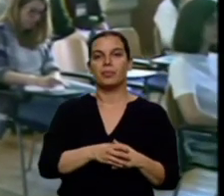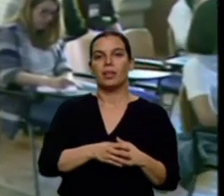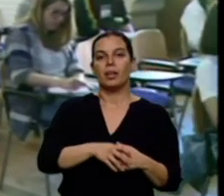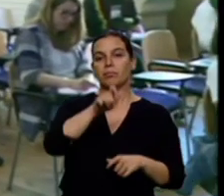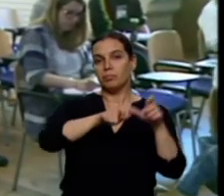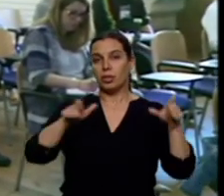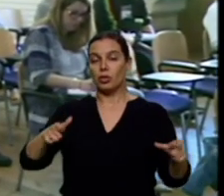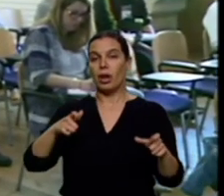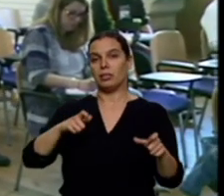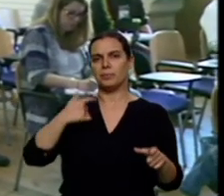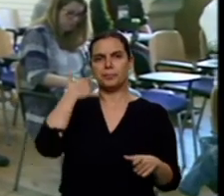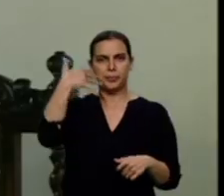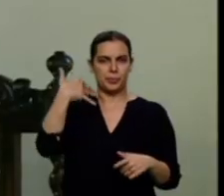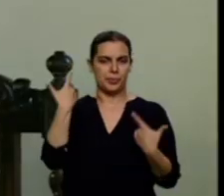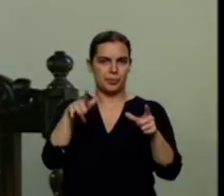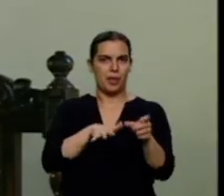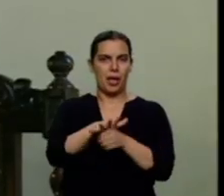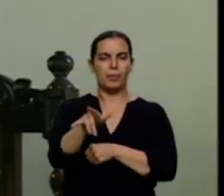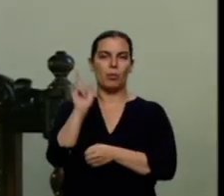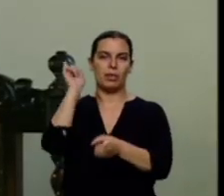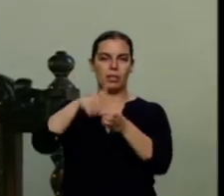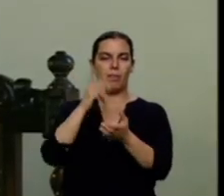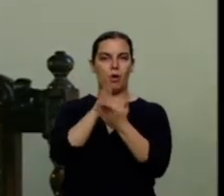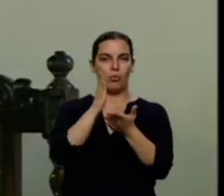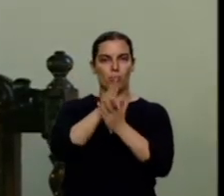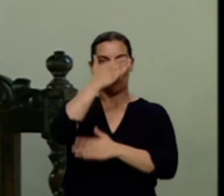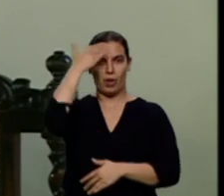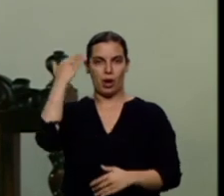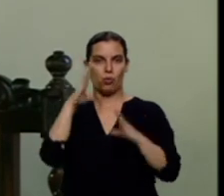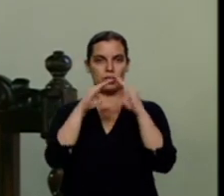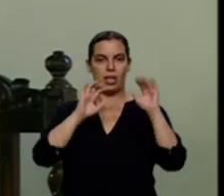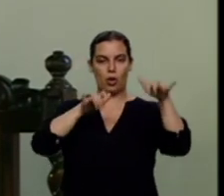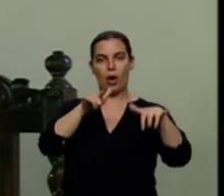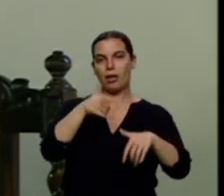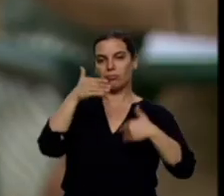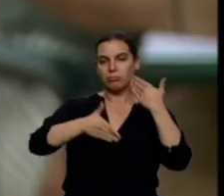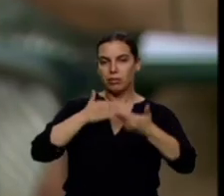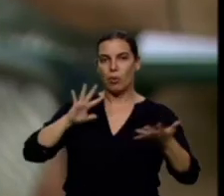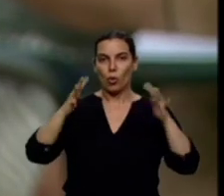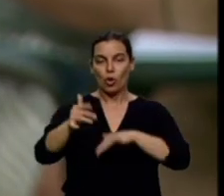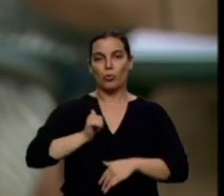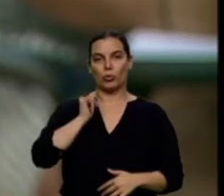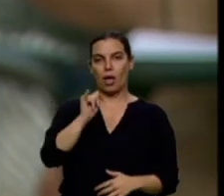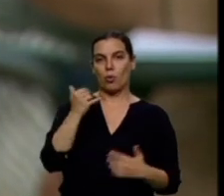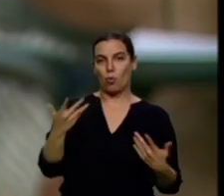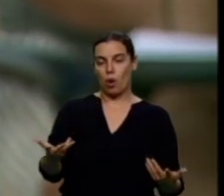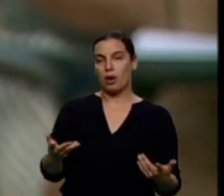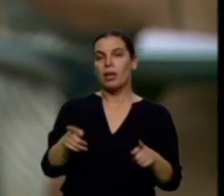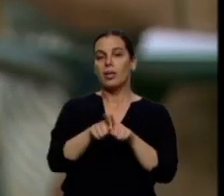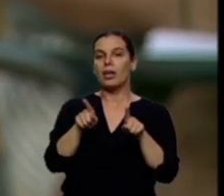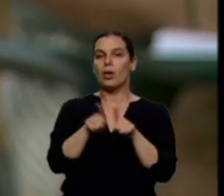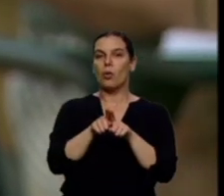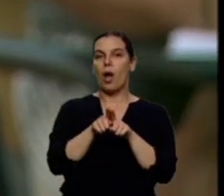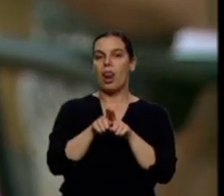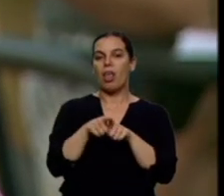participan en este curso de verano de la ULE en el que se analiza la evolución y las posibilidades de la novela gráfica, que ya no es hermana pobre de nadie, que se